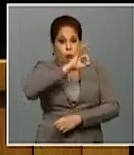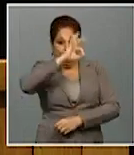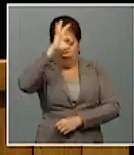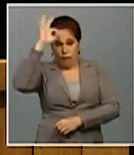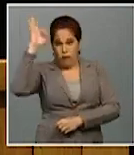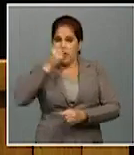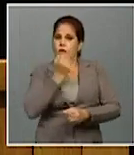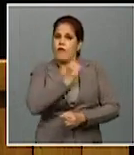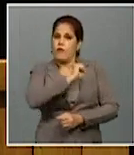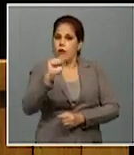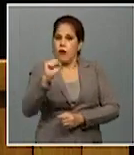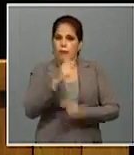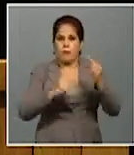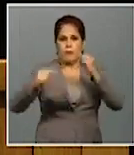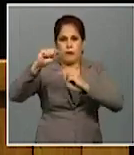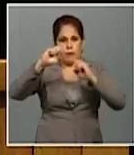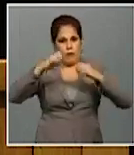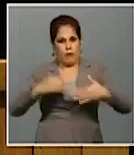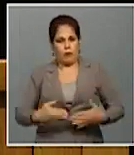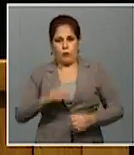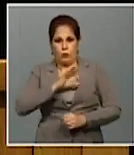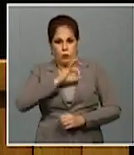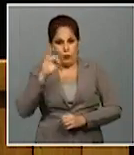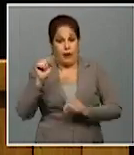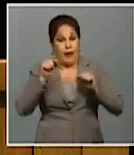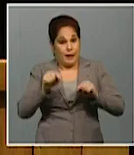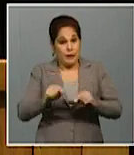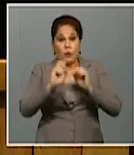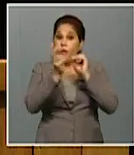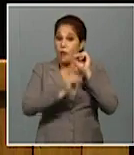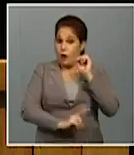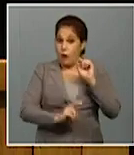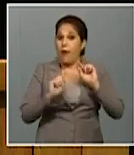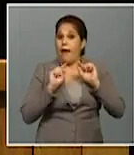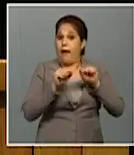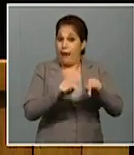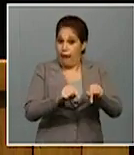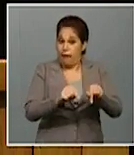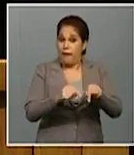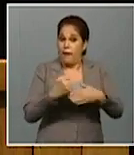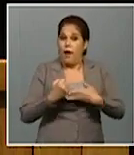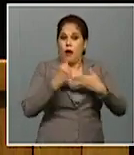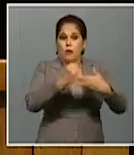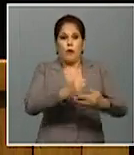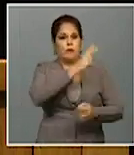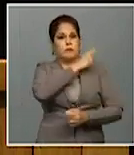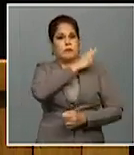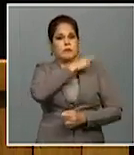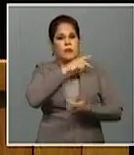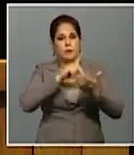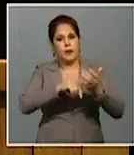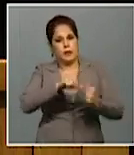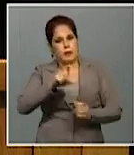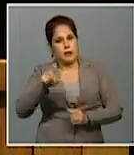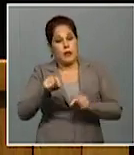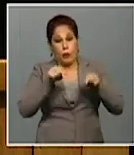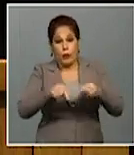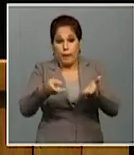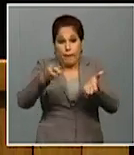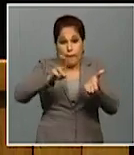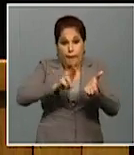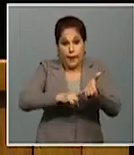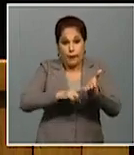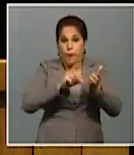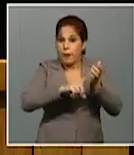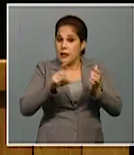ni violar principios éticos. En esos valores descansa la sólida autoridad del partido cuya militancia